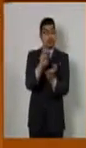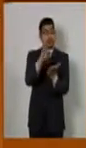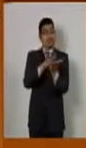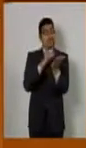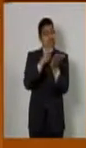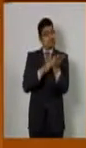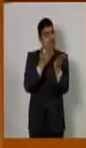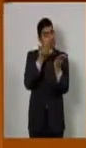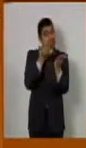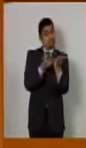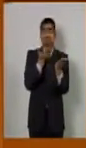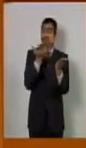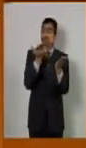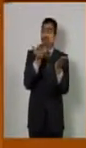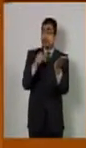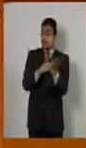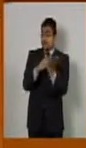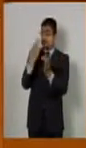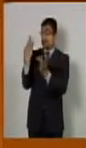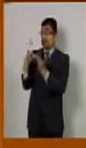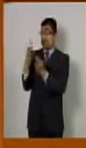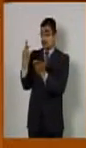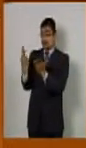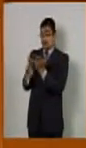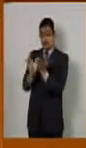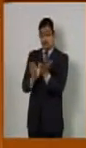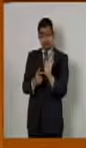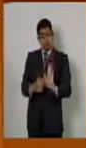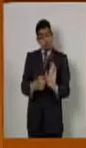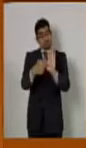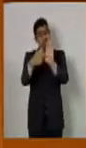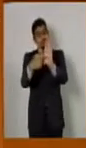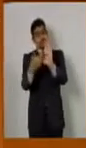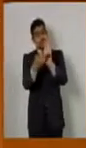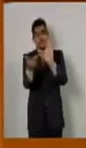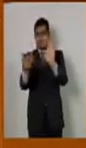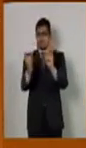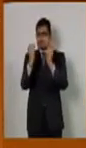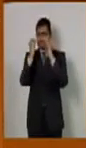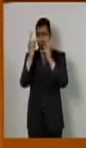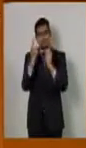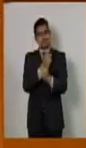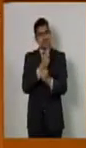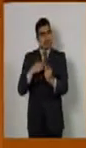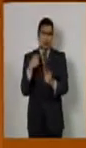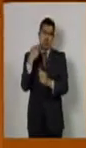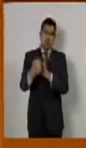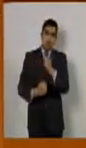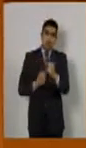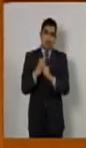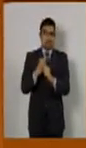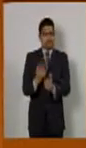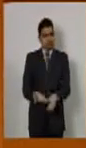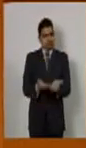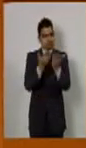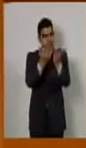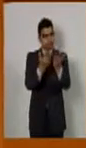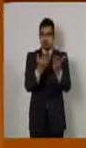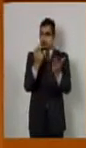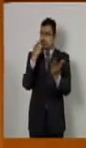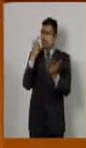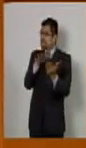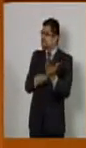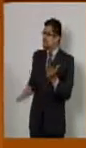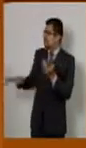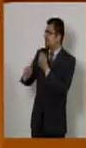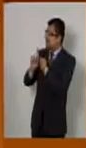aunque sea en metal, este gran reconocimiento que se tiene que hacer de la problemática